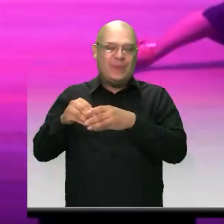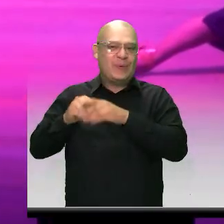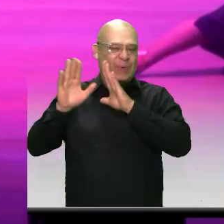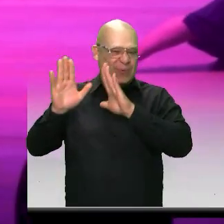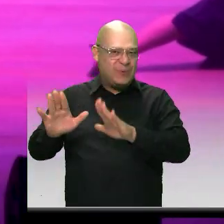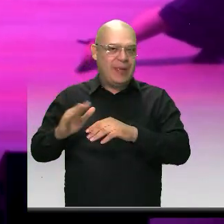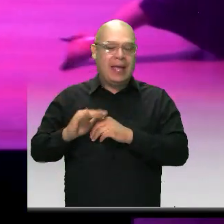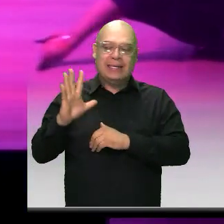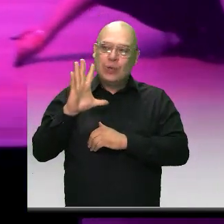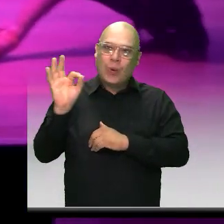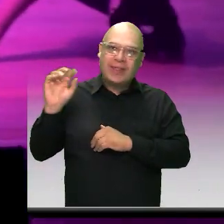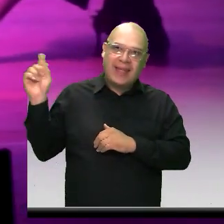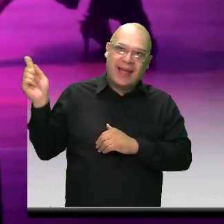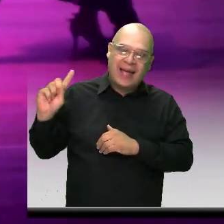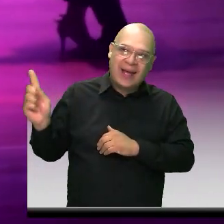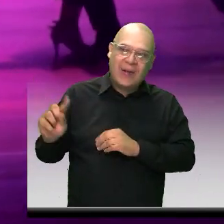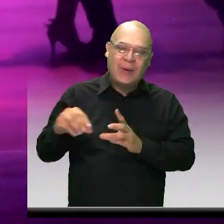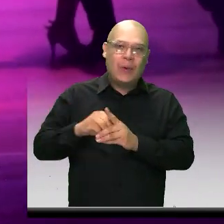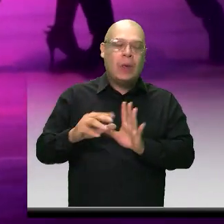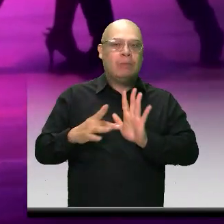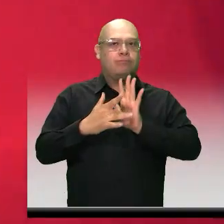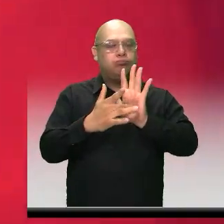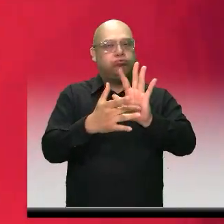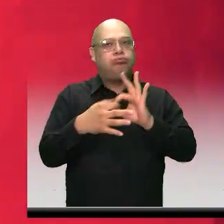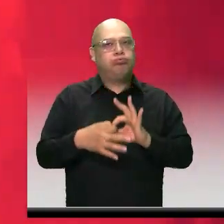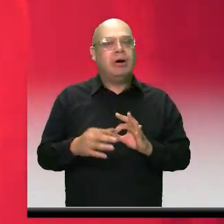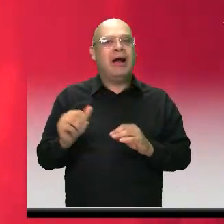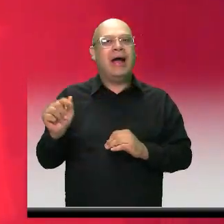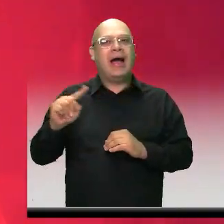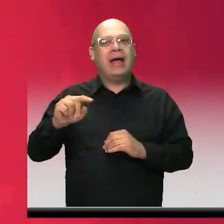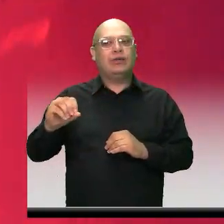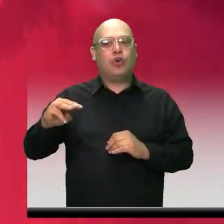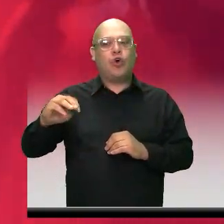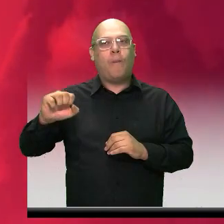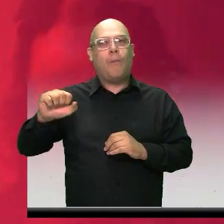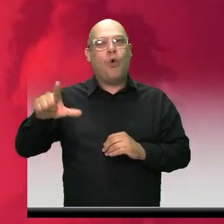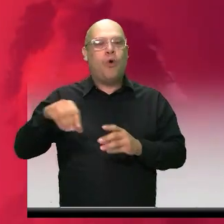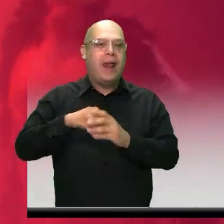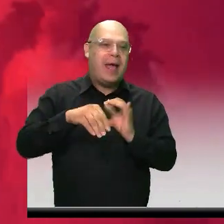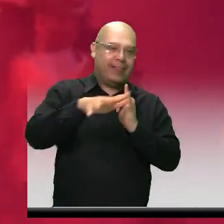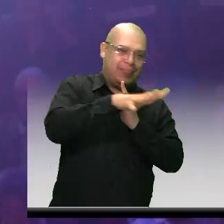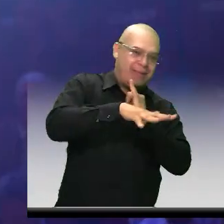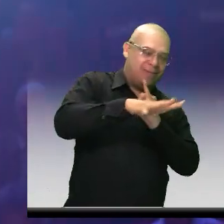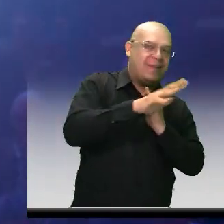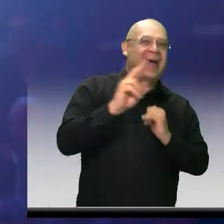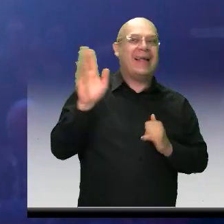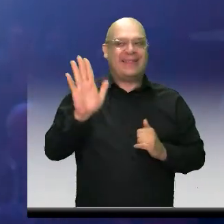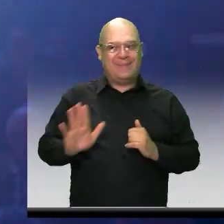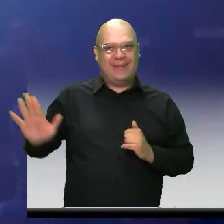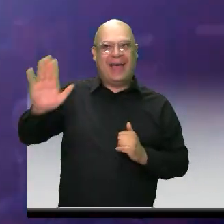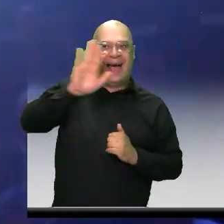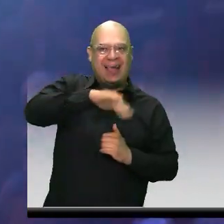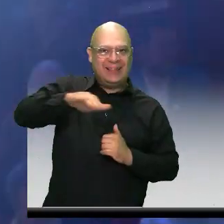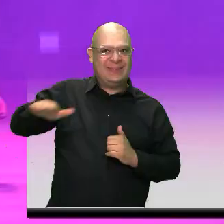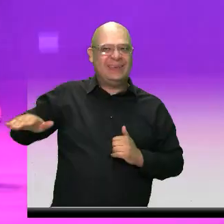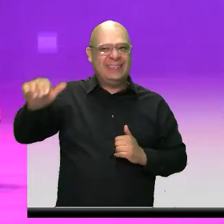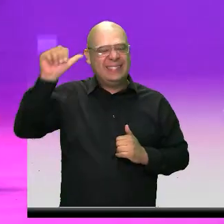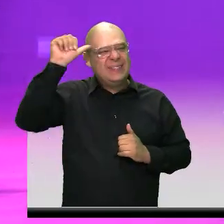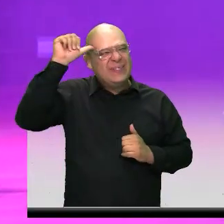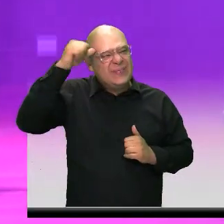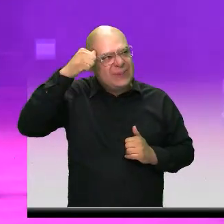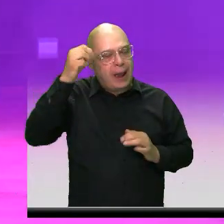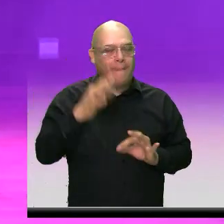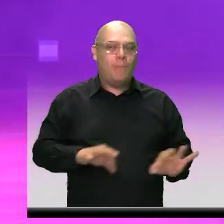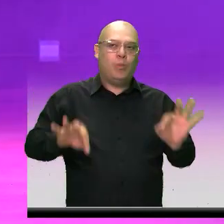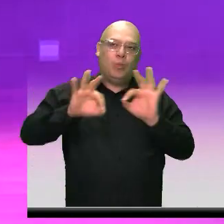50 años, representantes de Aso Comunal del Área Metropolitana y del Departamento, recordamos la importancia de la pasión